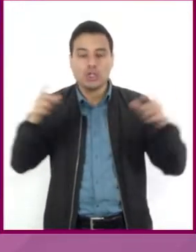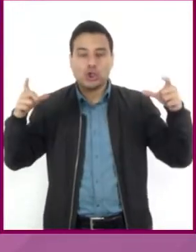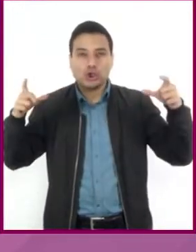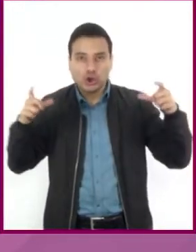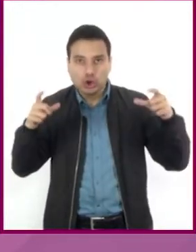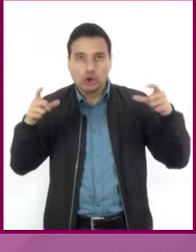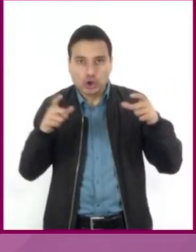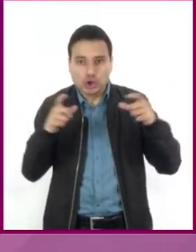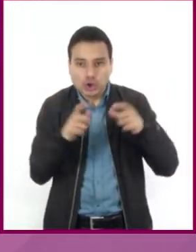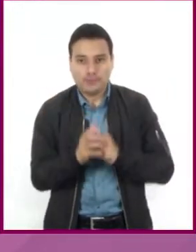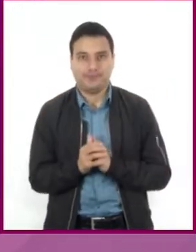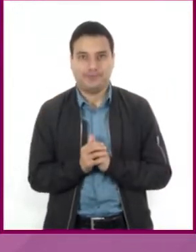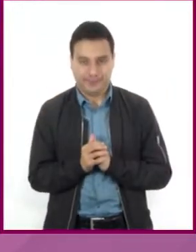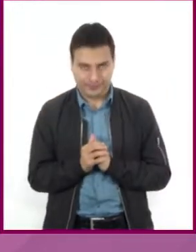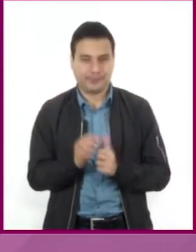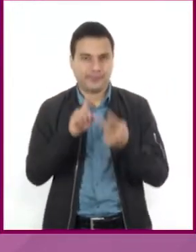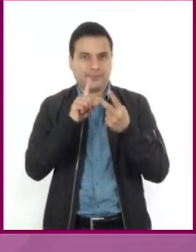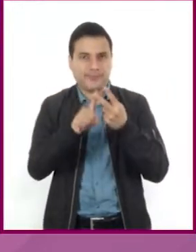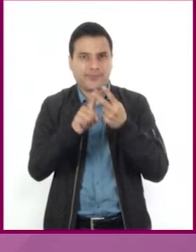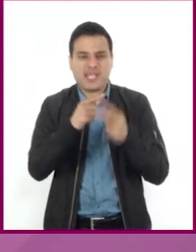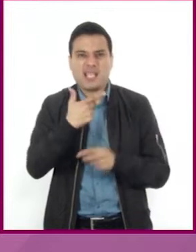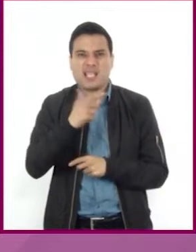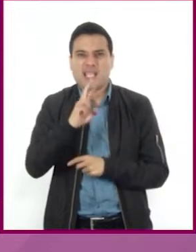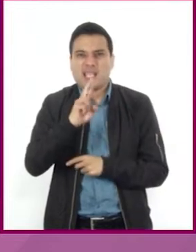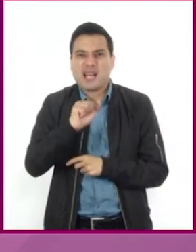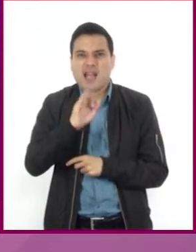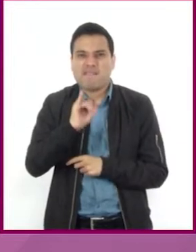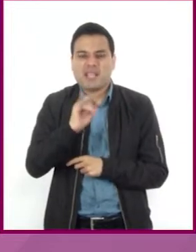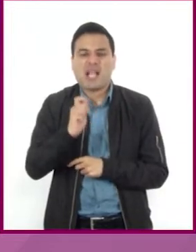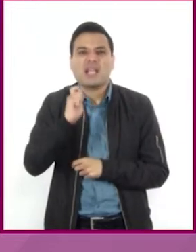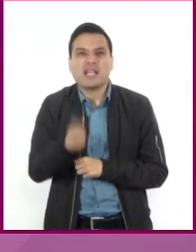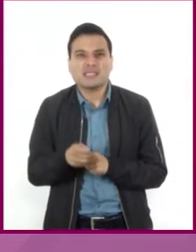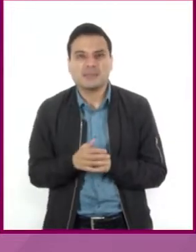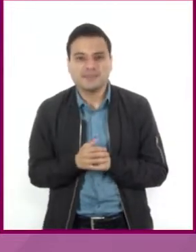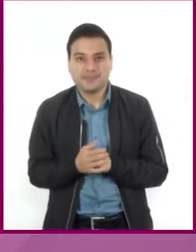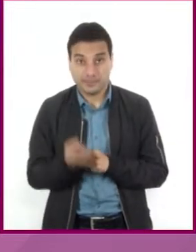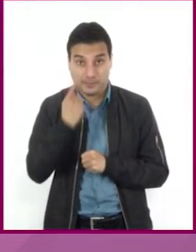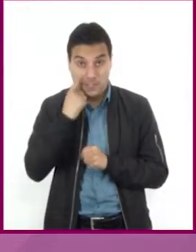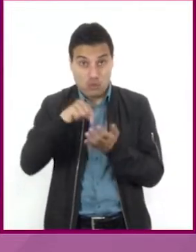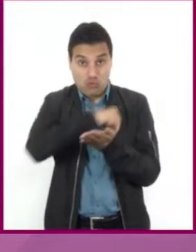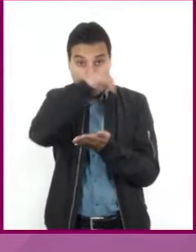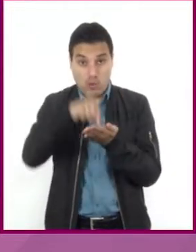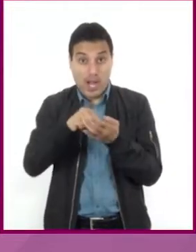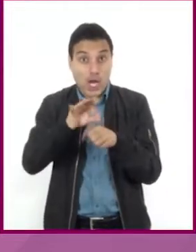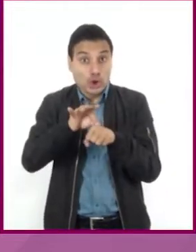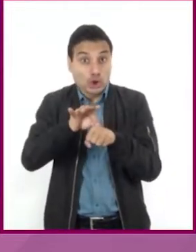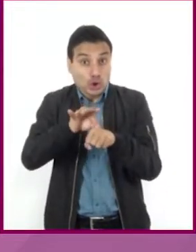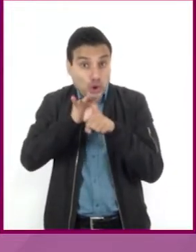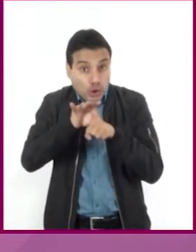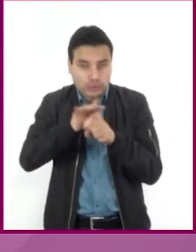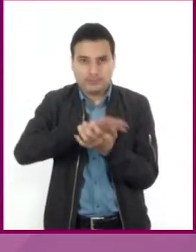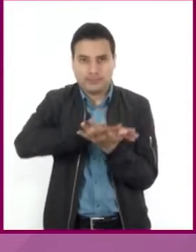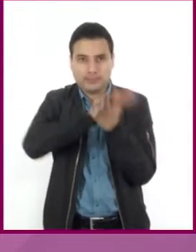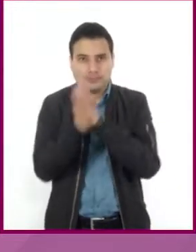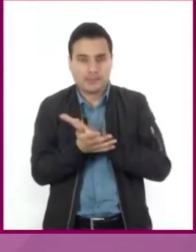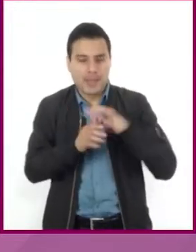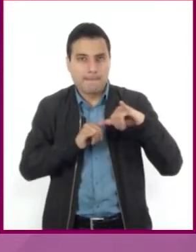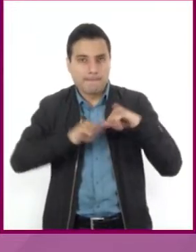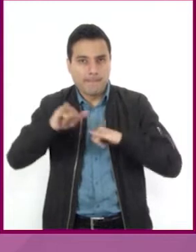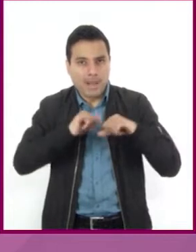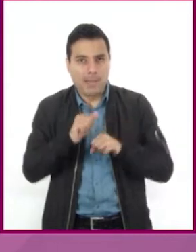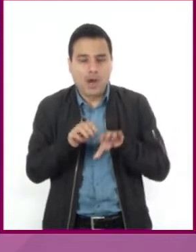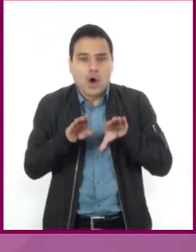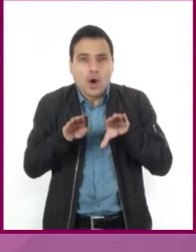La escala gráfica muestra la proporción entre el tamaño real y el representado en el mapa, a través de una línea